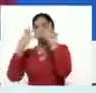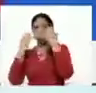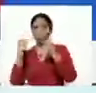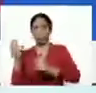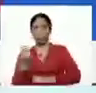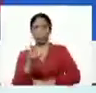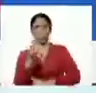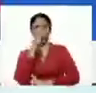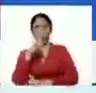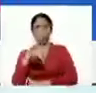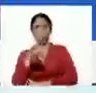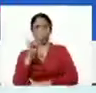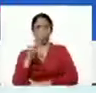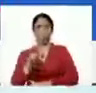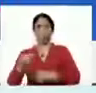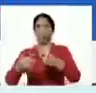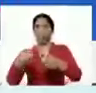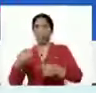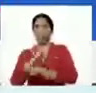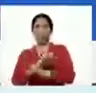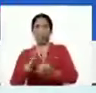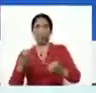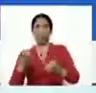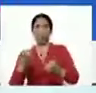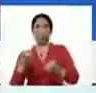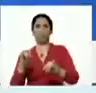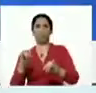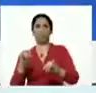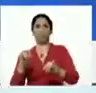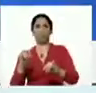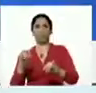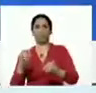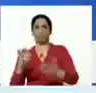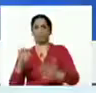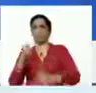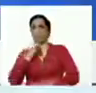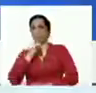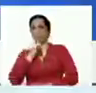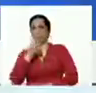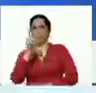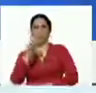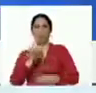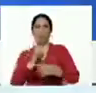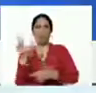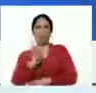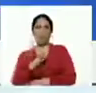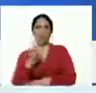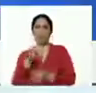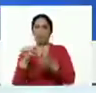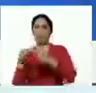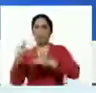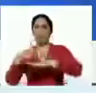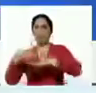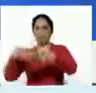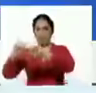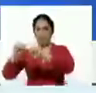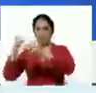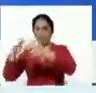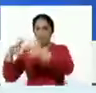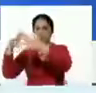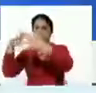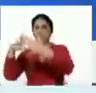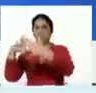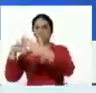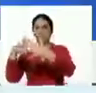Venezuela. Sobre todo después de haber pasado la roncha de estos dos meses, donde el gobierno imperialista de Estados